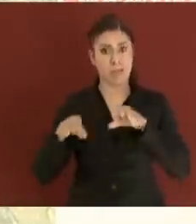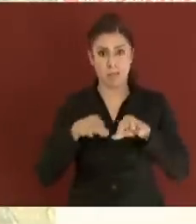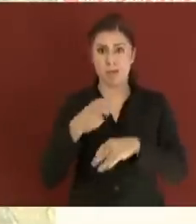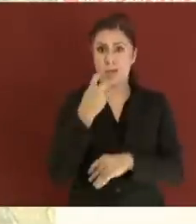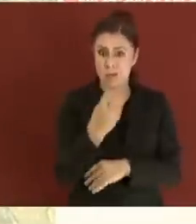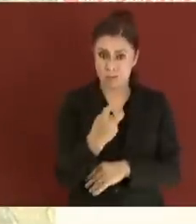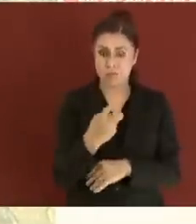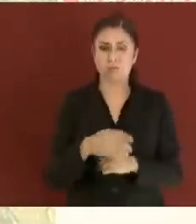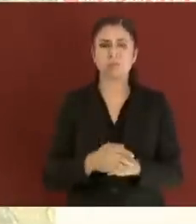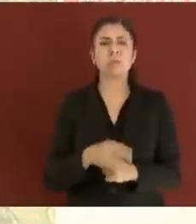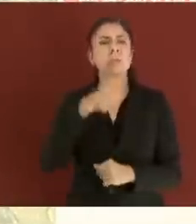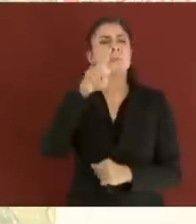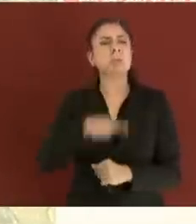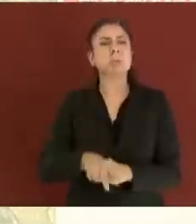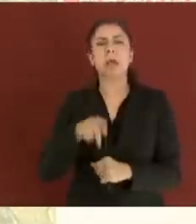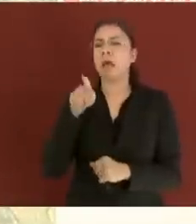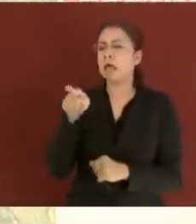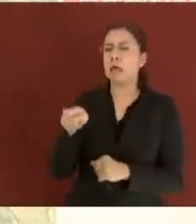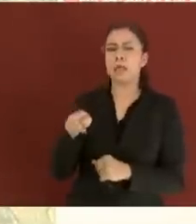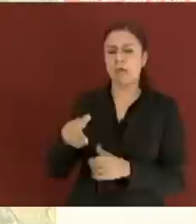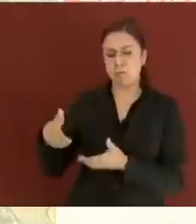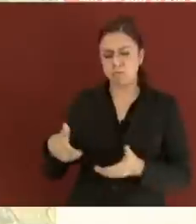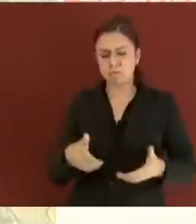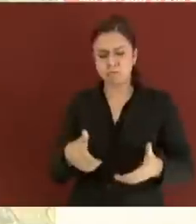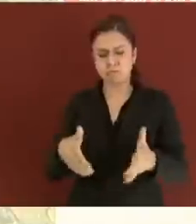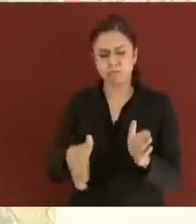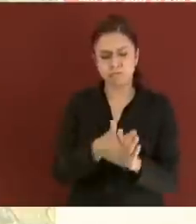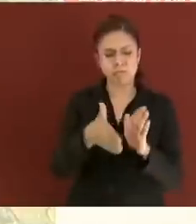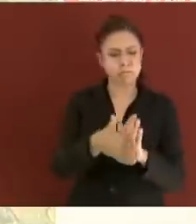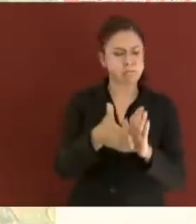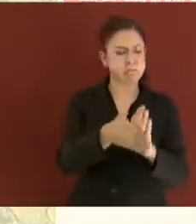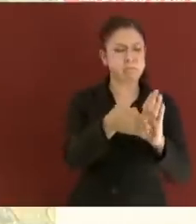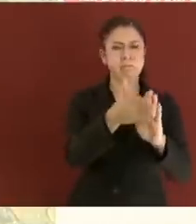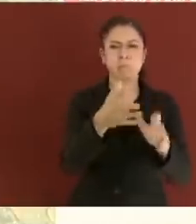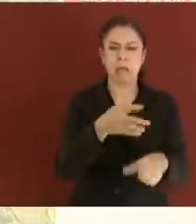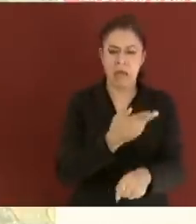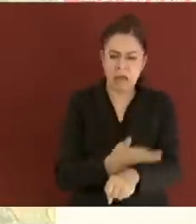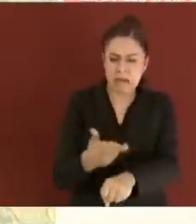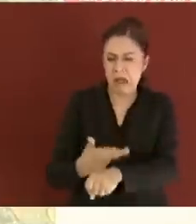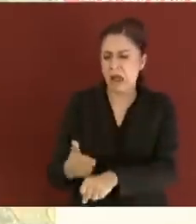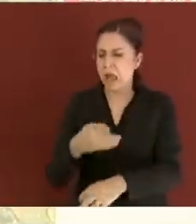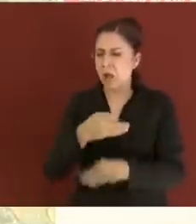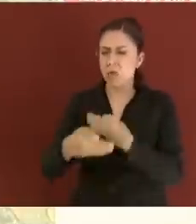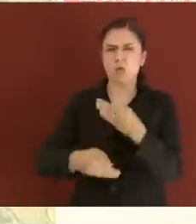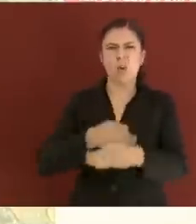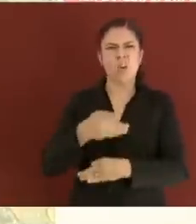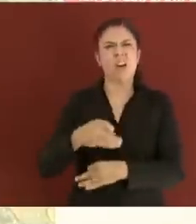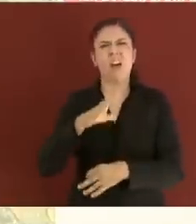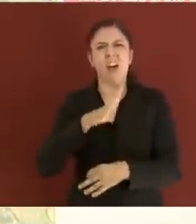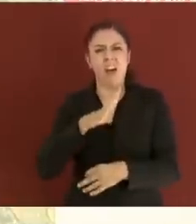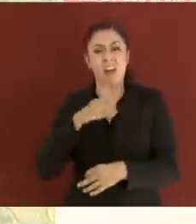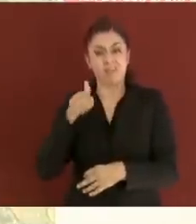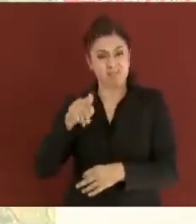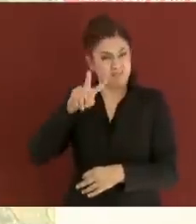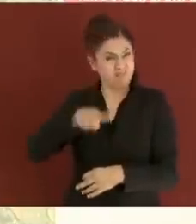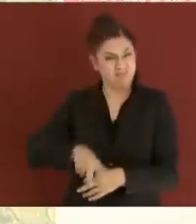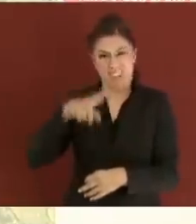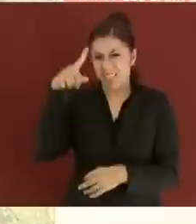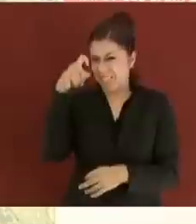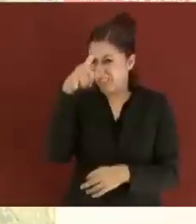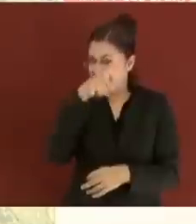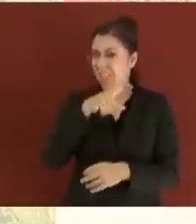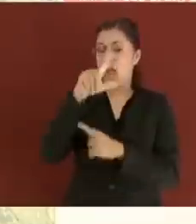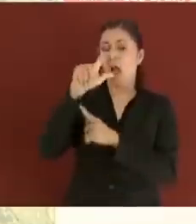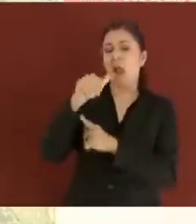que en este tramo que se está trabajando, pues hay más de 100.000 metros cúbicos de corte, es de las zonas más difíciles, tanto la